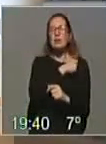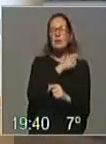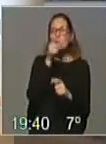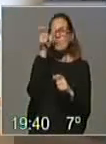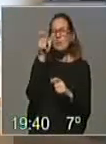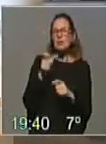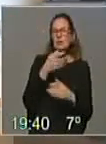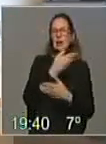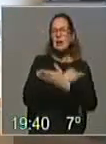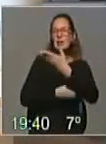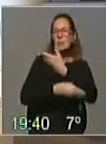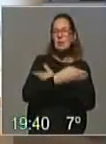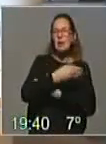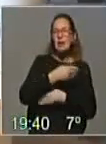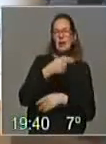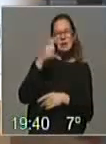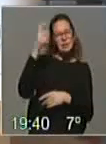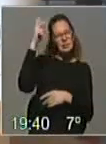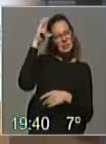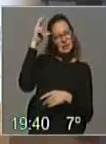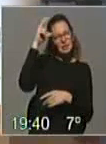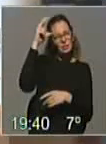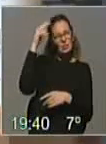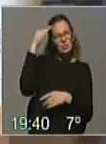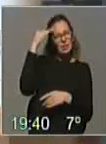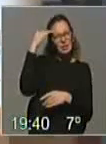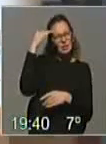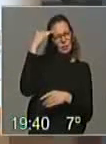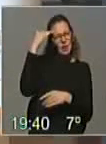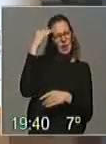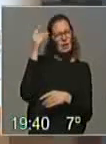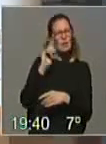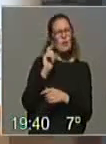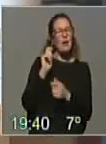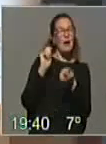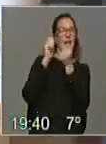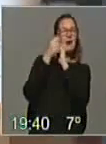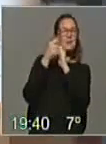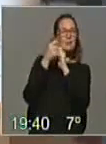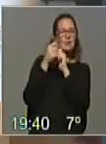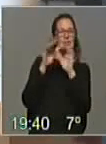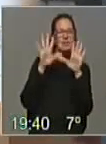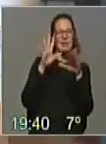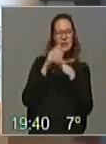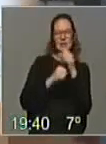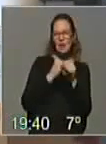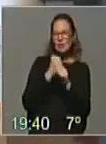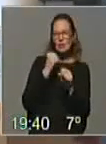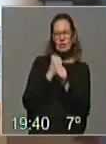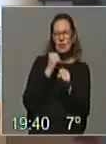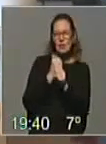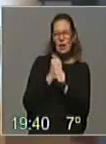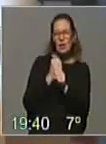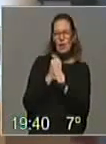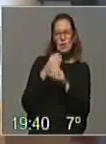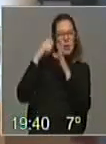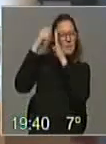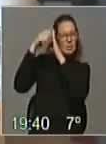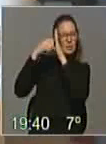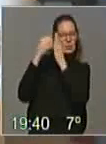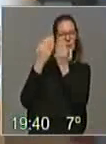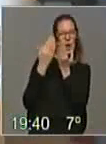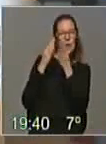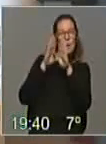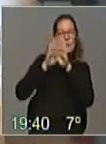personas con discapacidad intelectual, en este caso que ha conseguido esa película, no la habríamos conseguido nosotros en 10 años de trabajo. Entonces eso ha abierto una